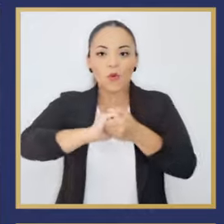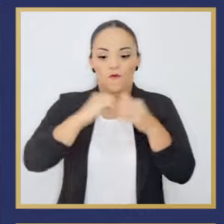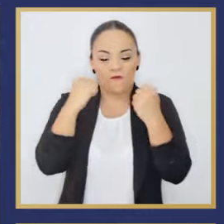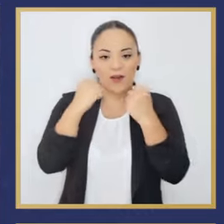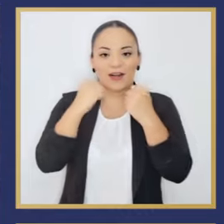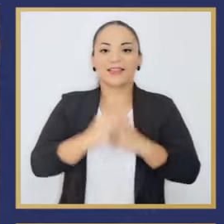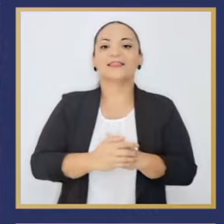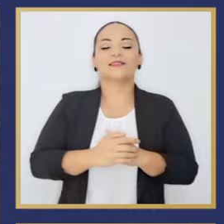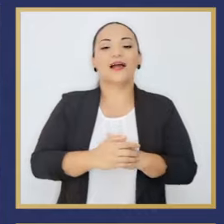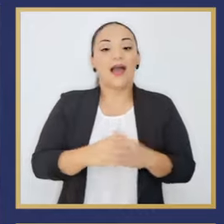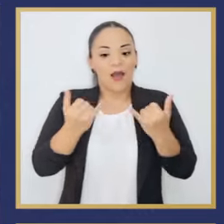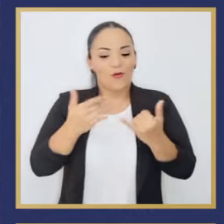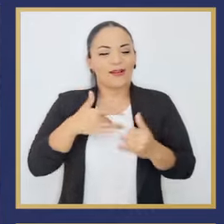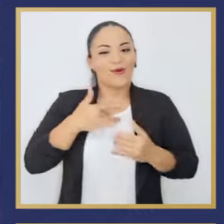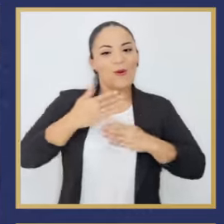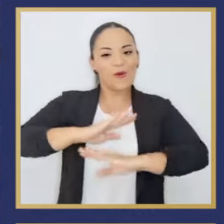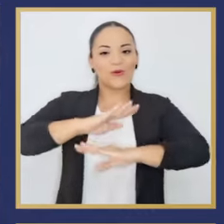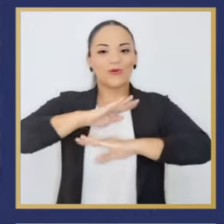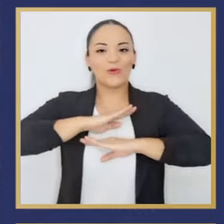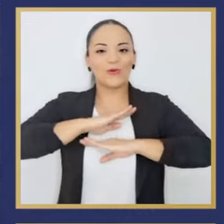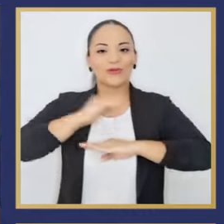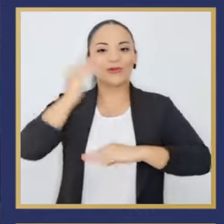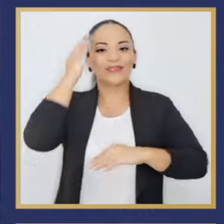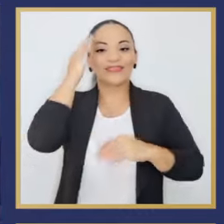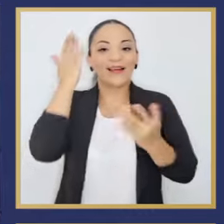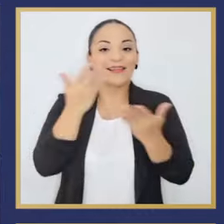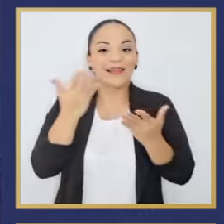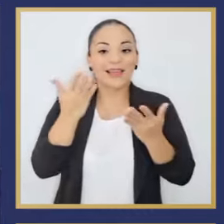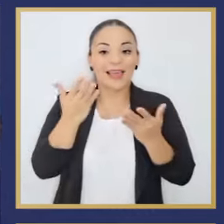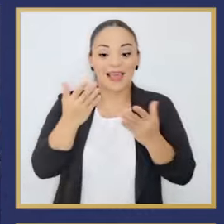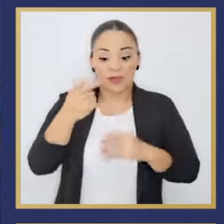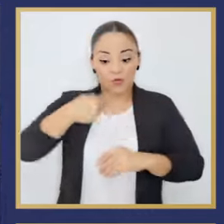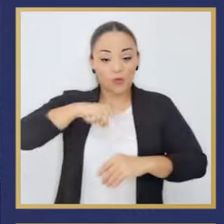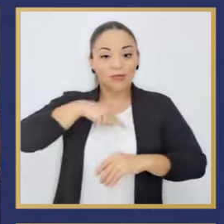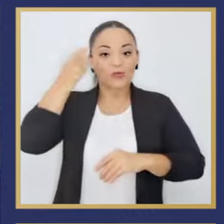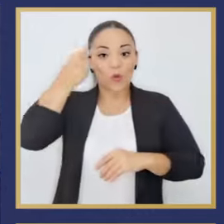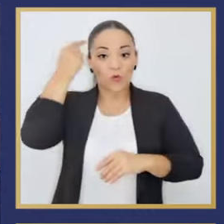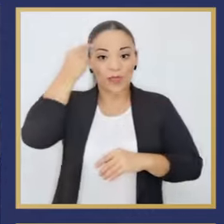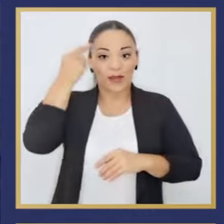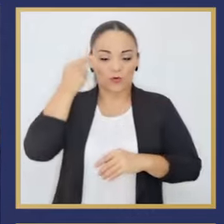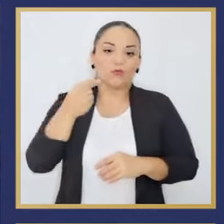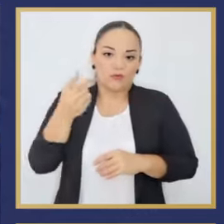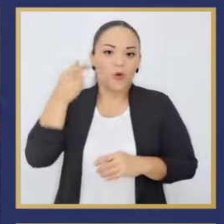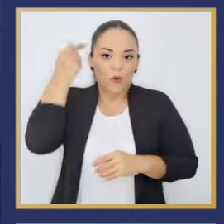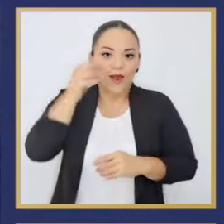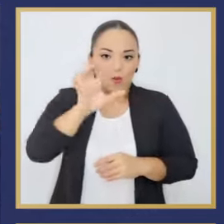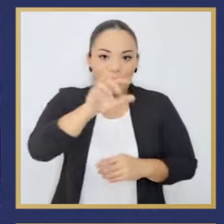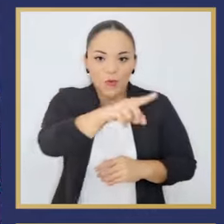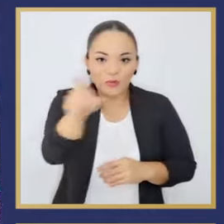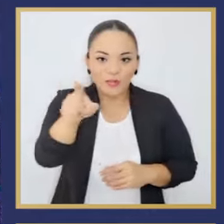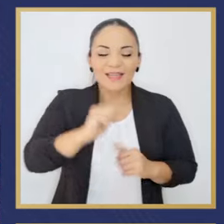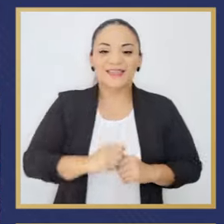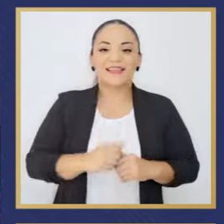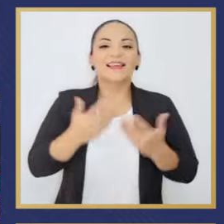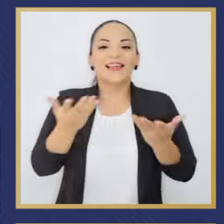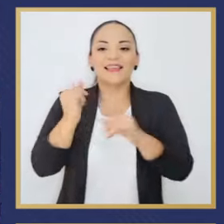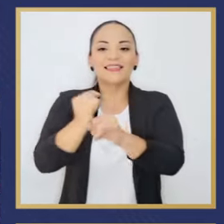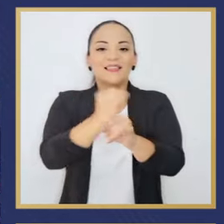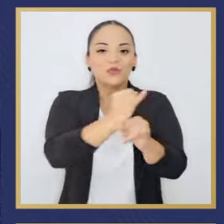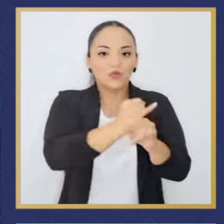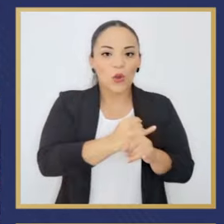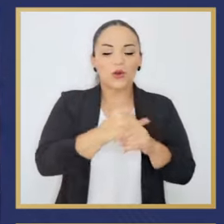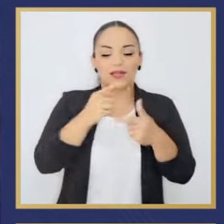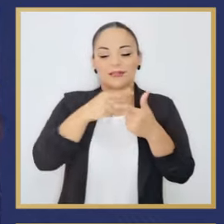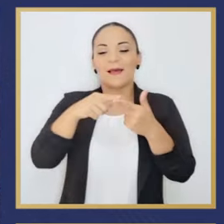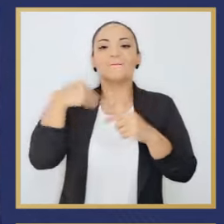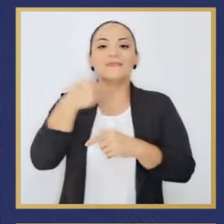Por eso me llena de un profundo orgullo saber que en nuestro gobierno, en su gobierno, las instituciones y